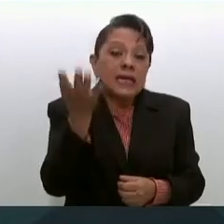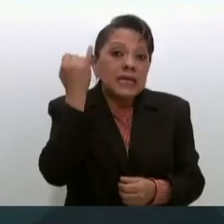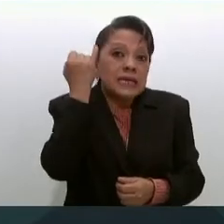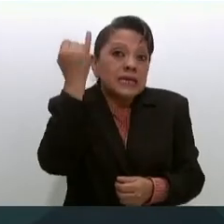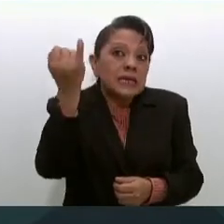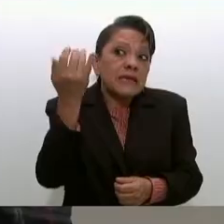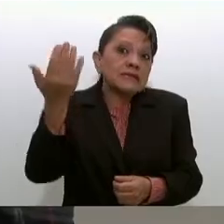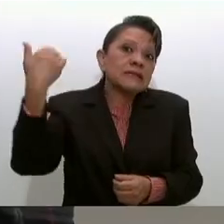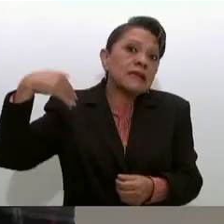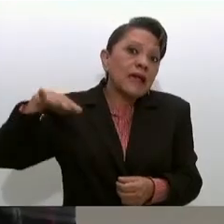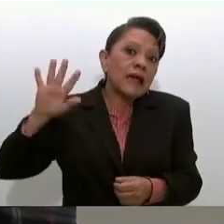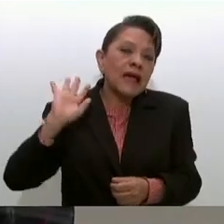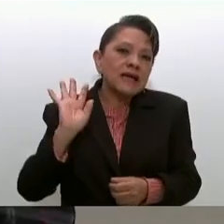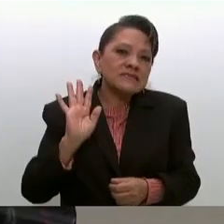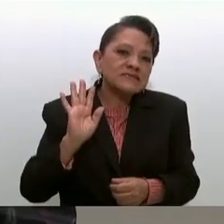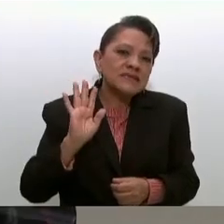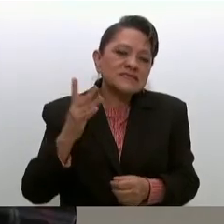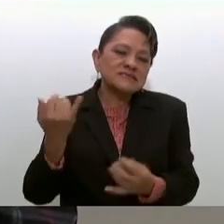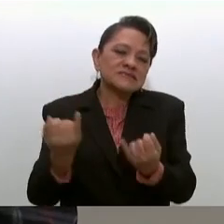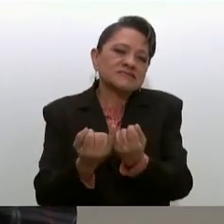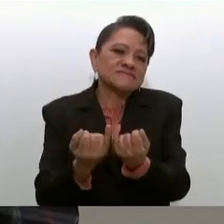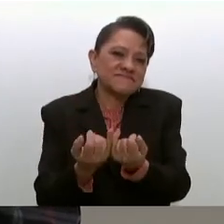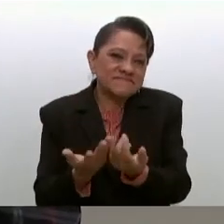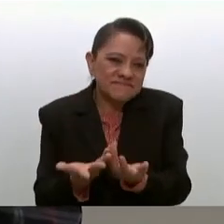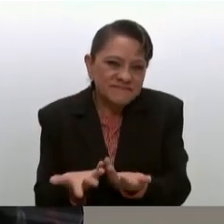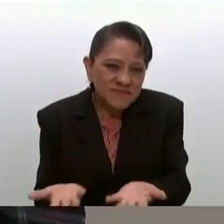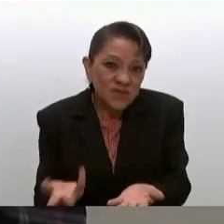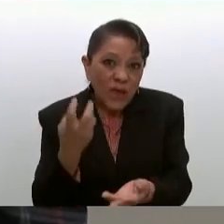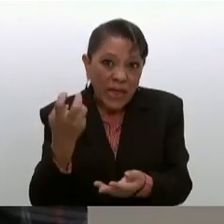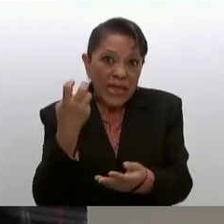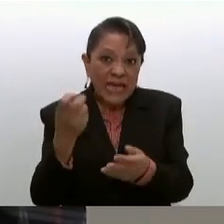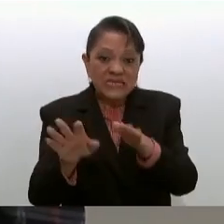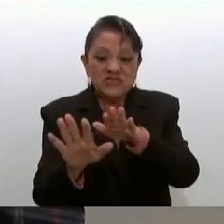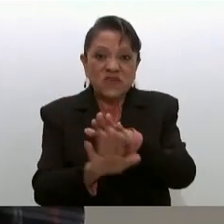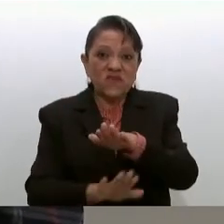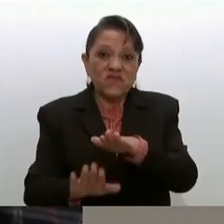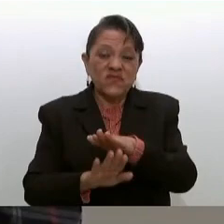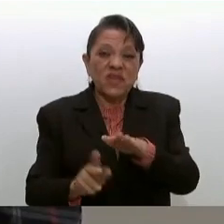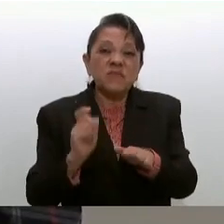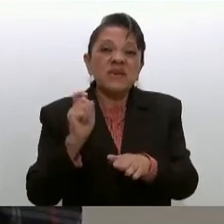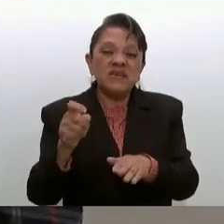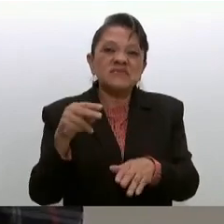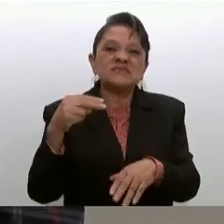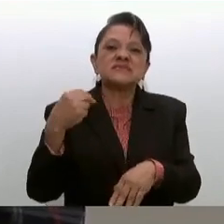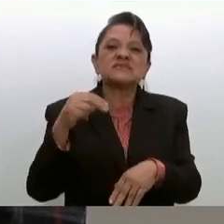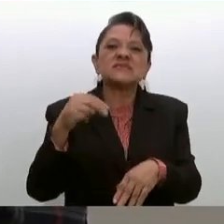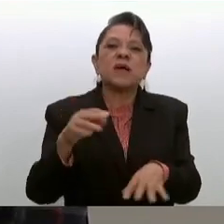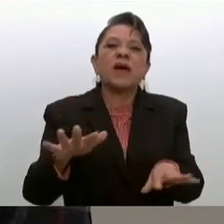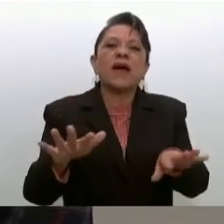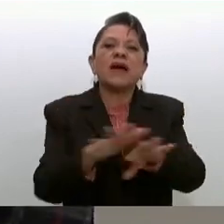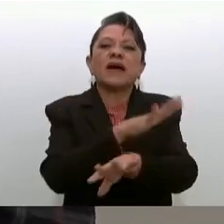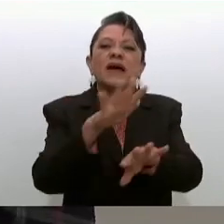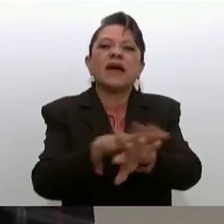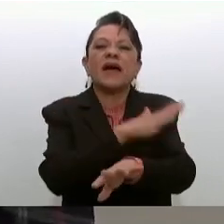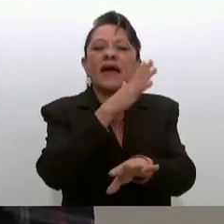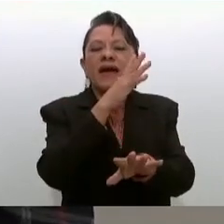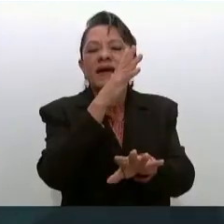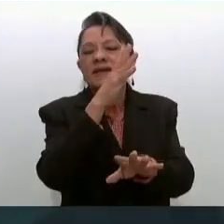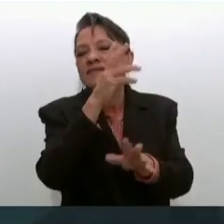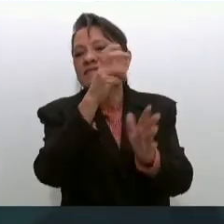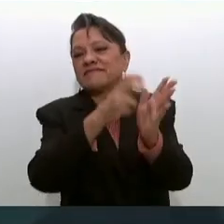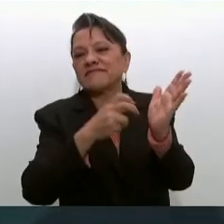dominante en eso consistían las llamadas reformas estructurales